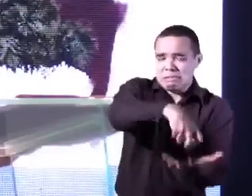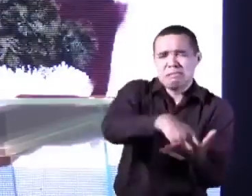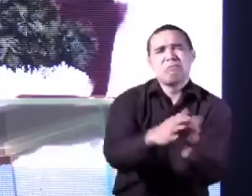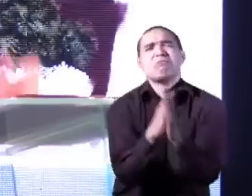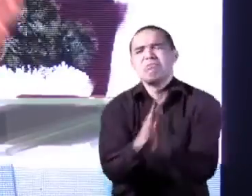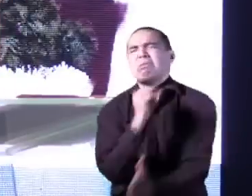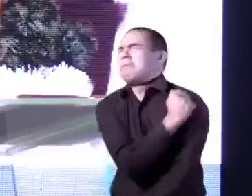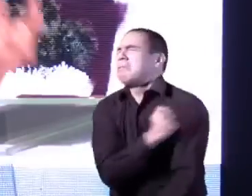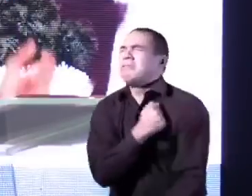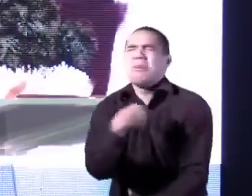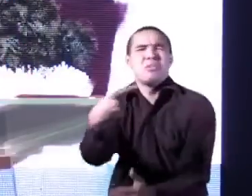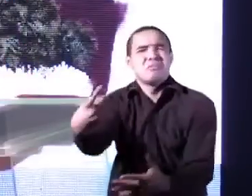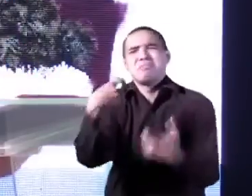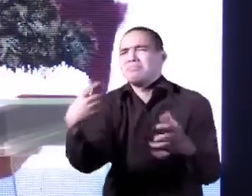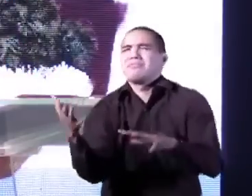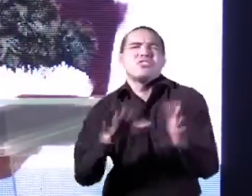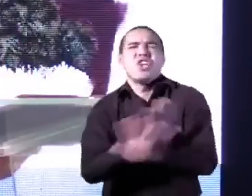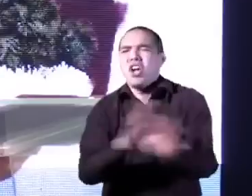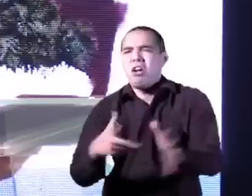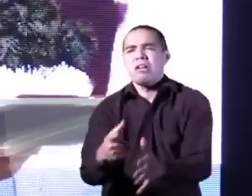Esa imagen